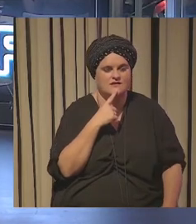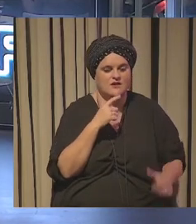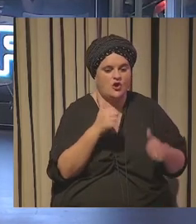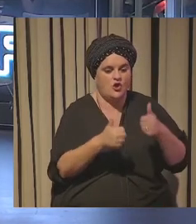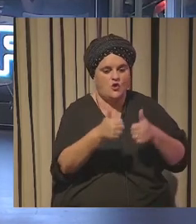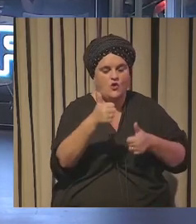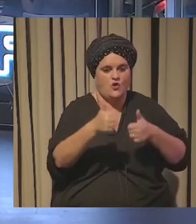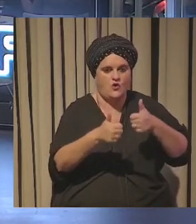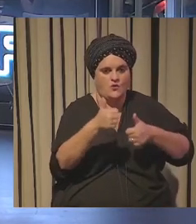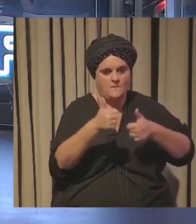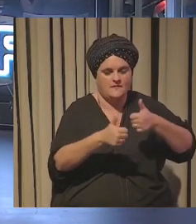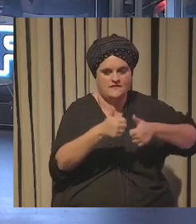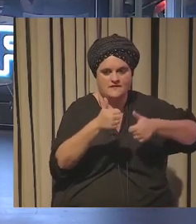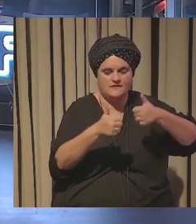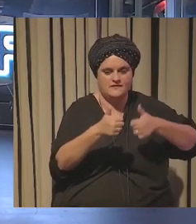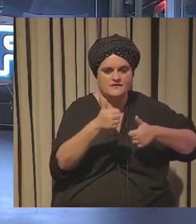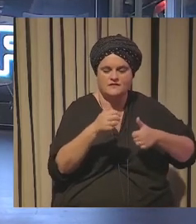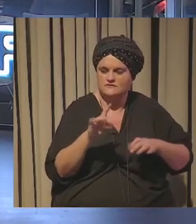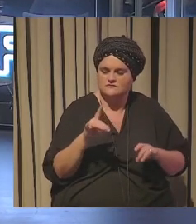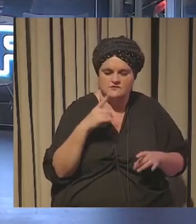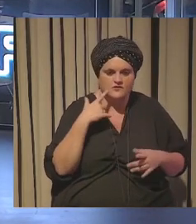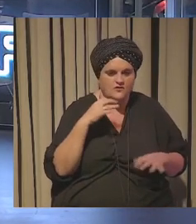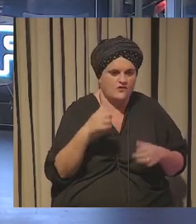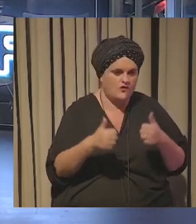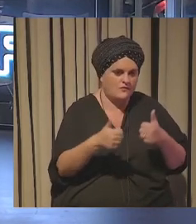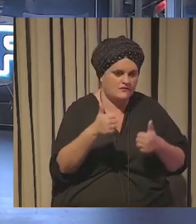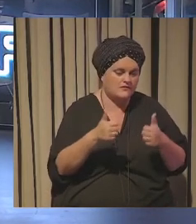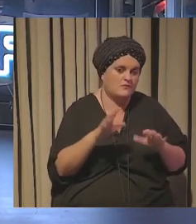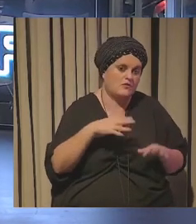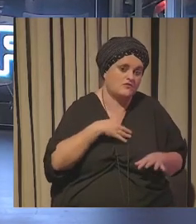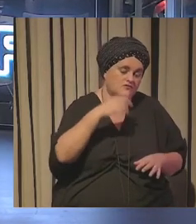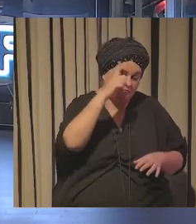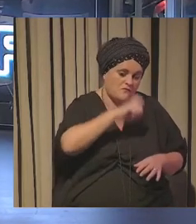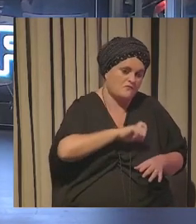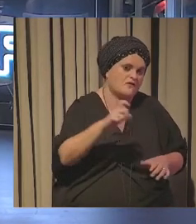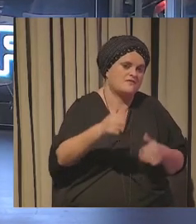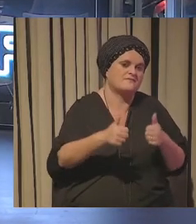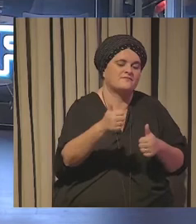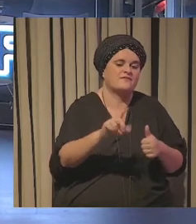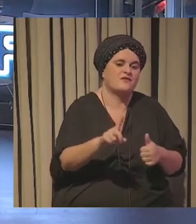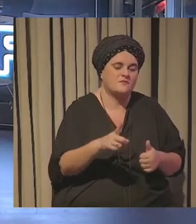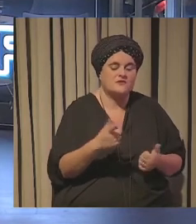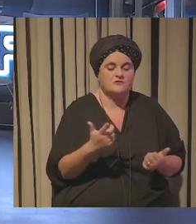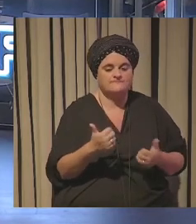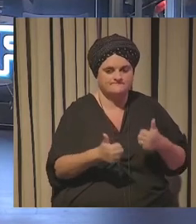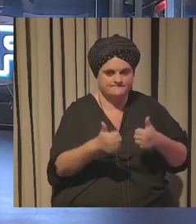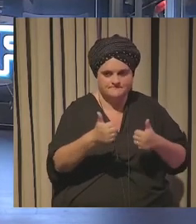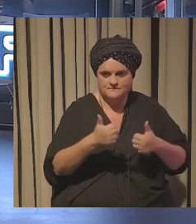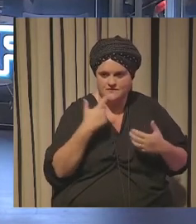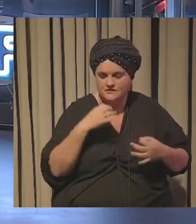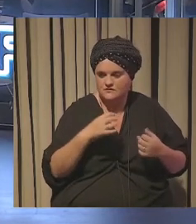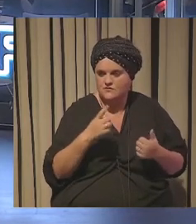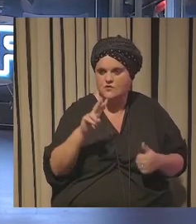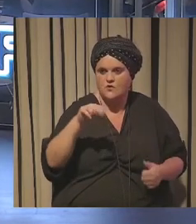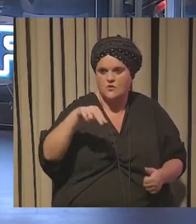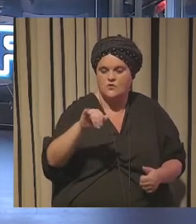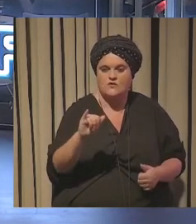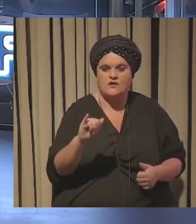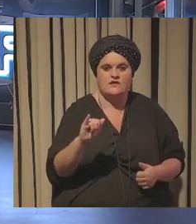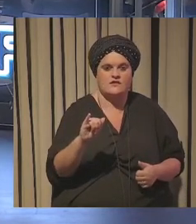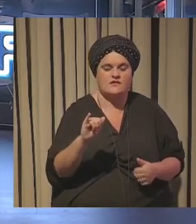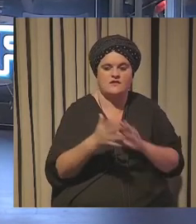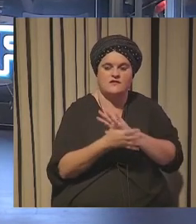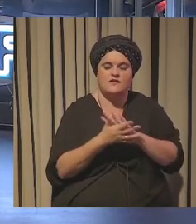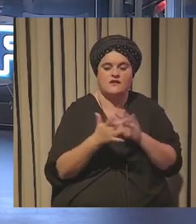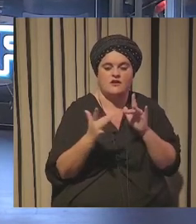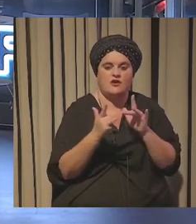competir también lógicamente competimos quizás nosotros como fundación no pero bueno competimos una ahí hablabas de conectar lógicamente